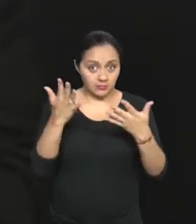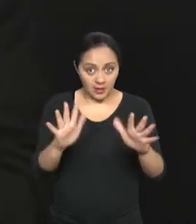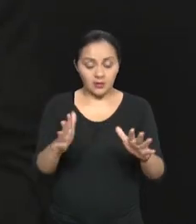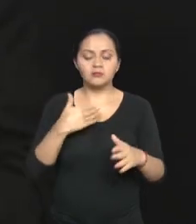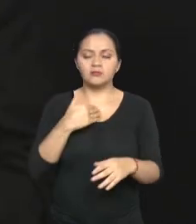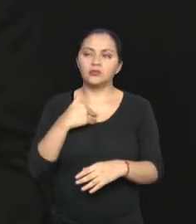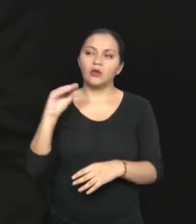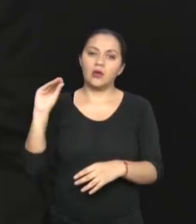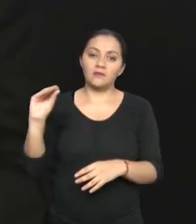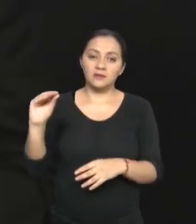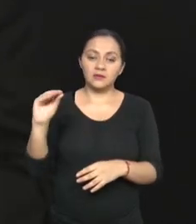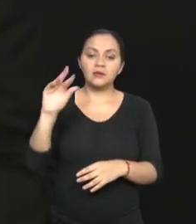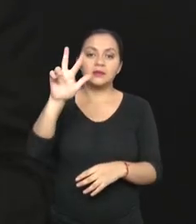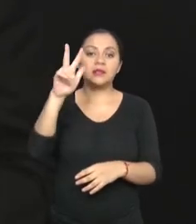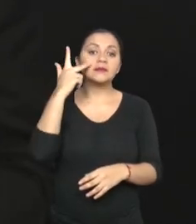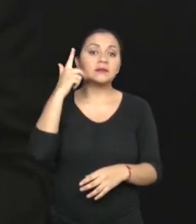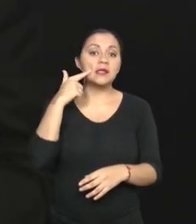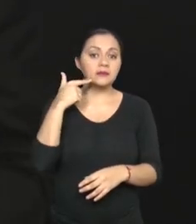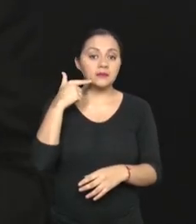ya al usuario en tres días,